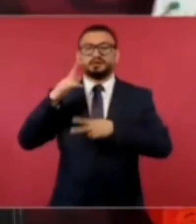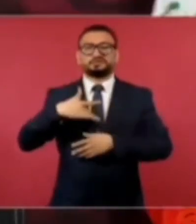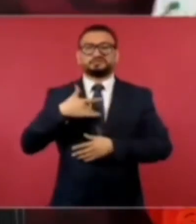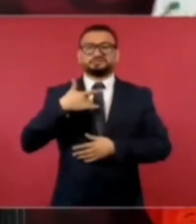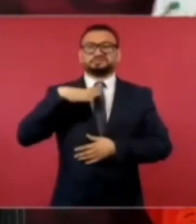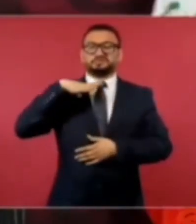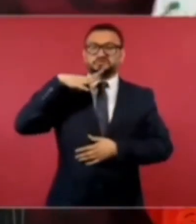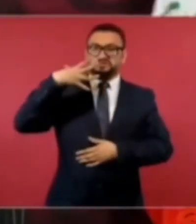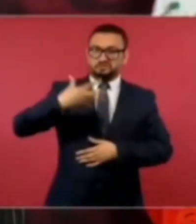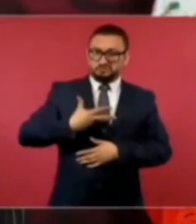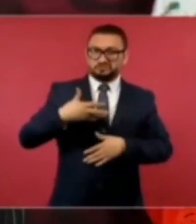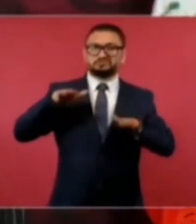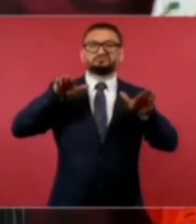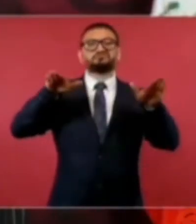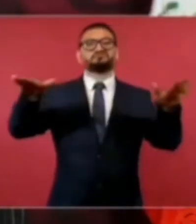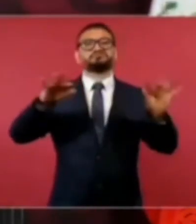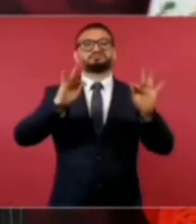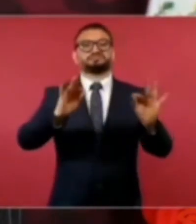orgullosos